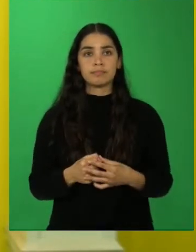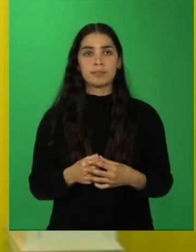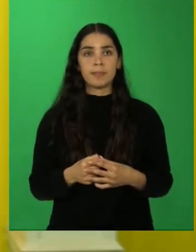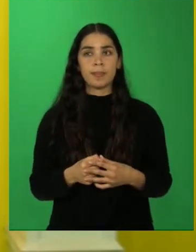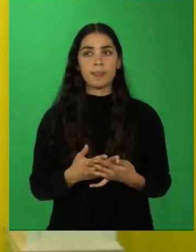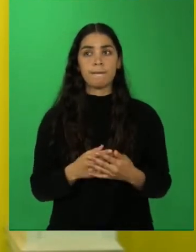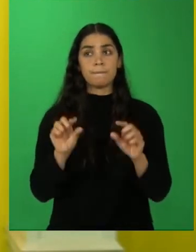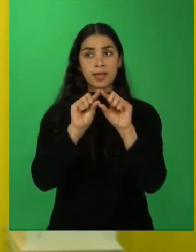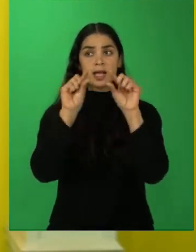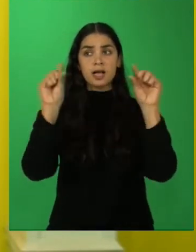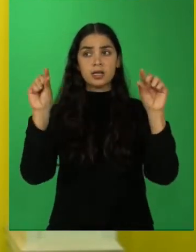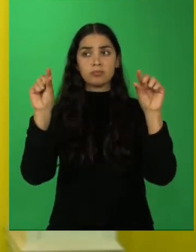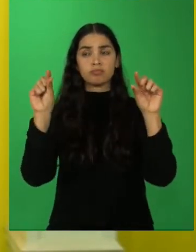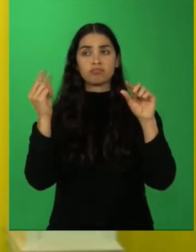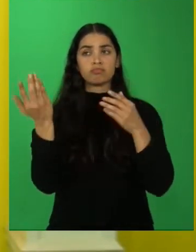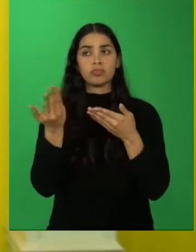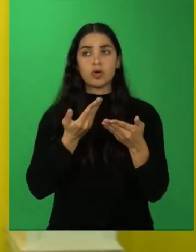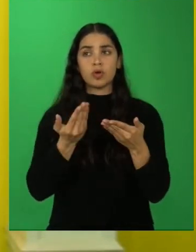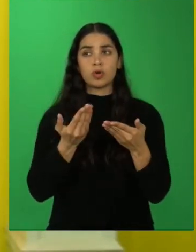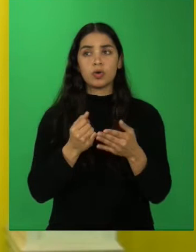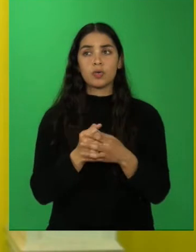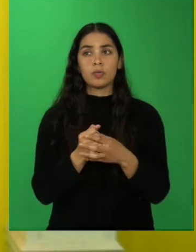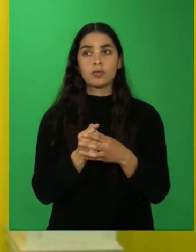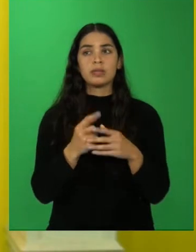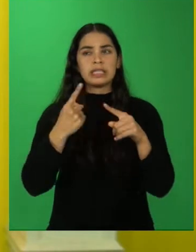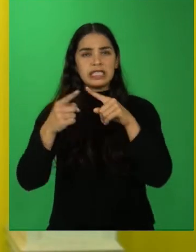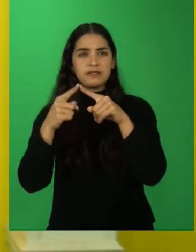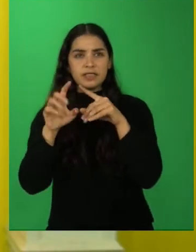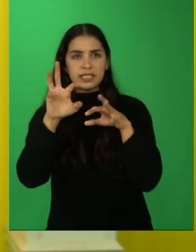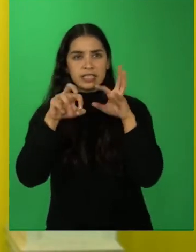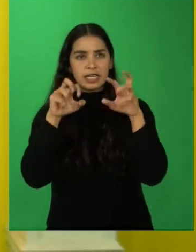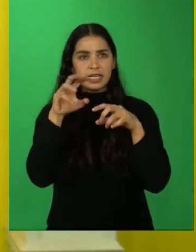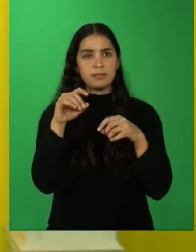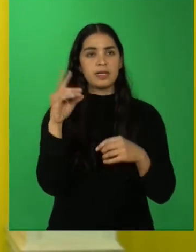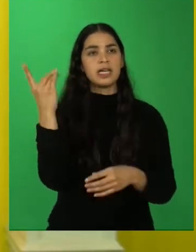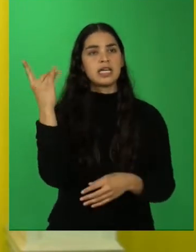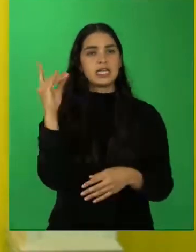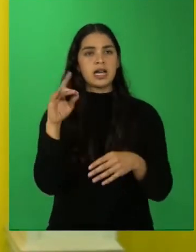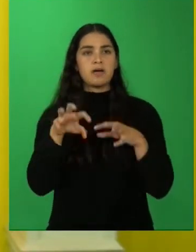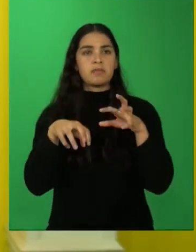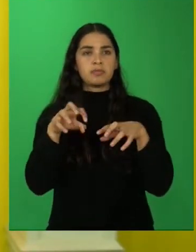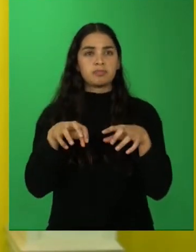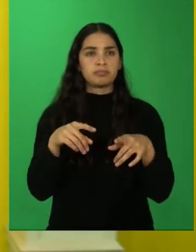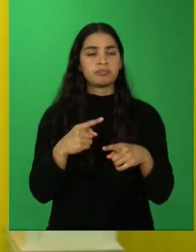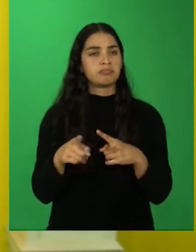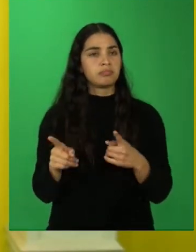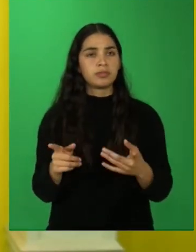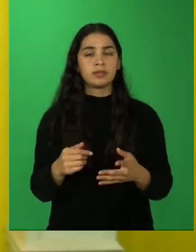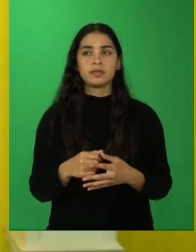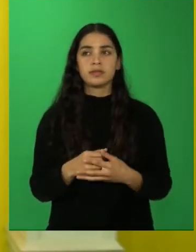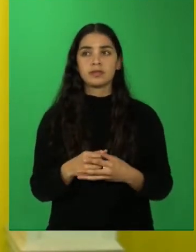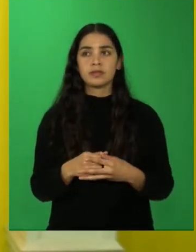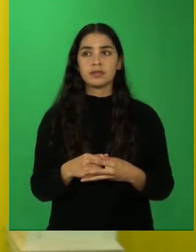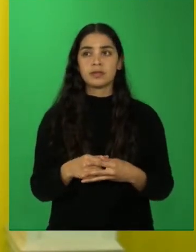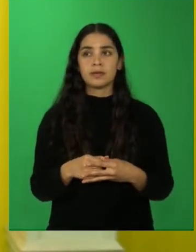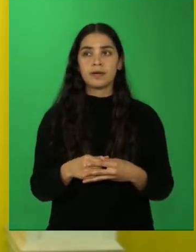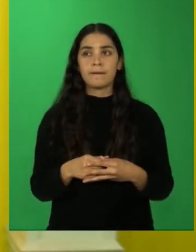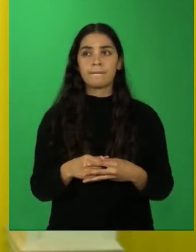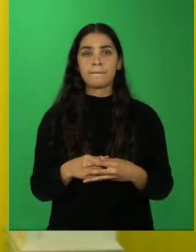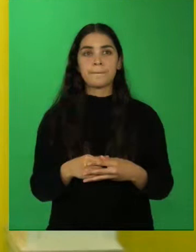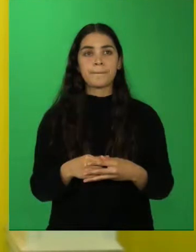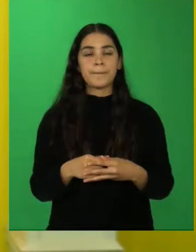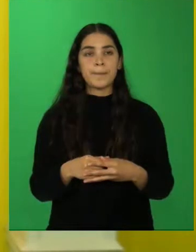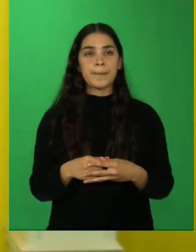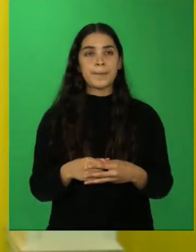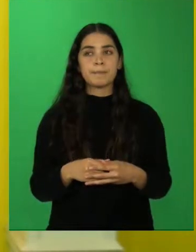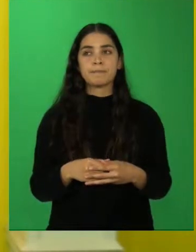está compuesta por llamas, guanacos, quirquinchos, alpacas.